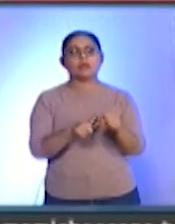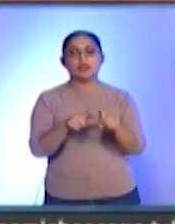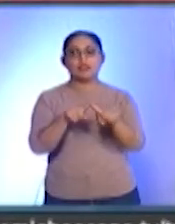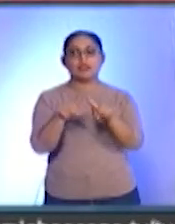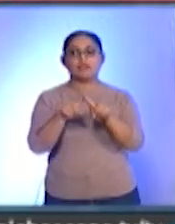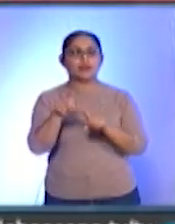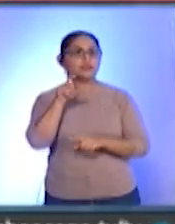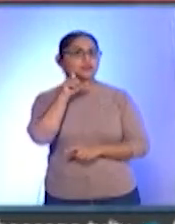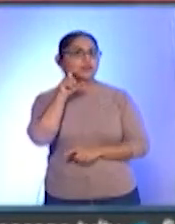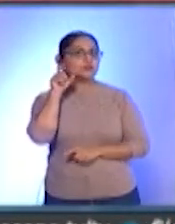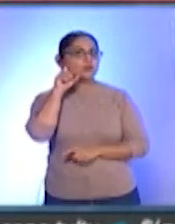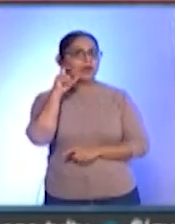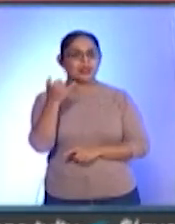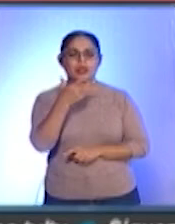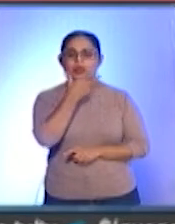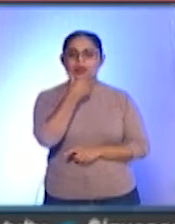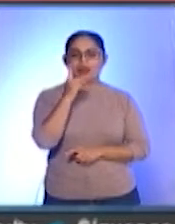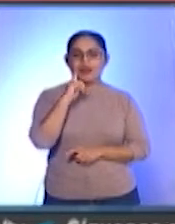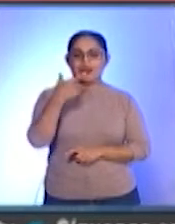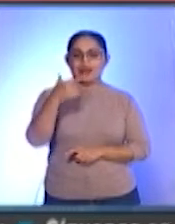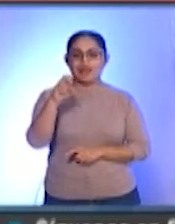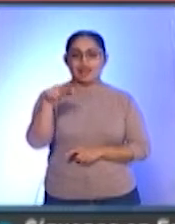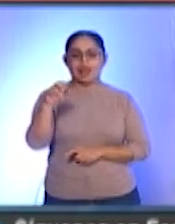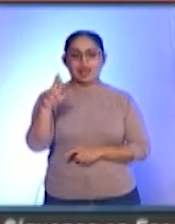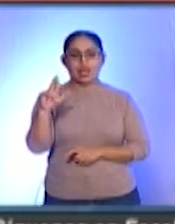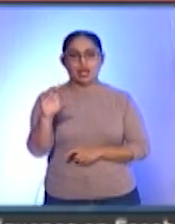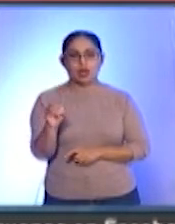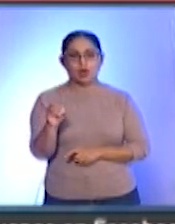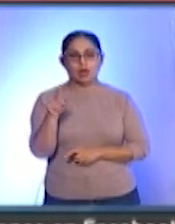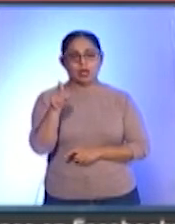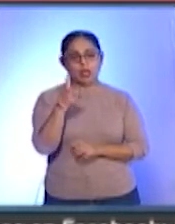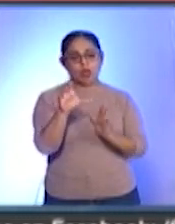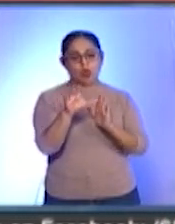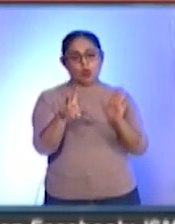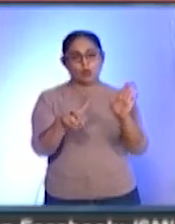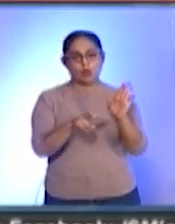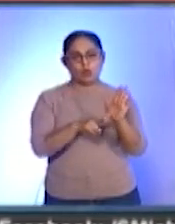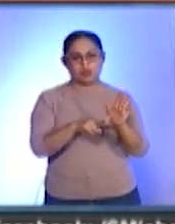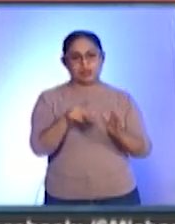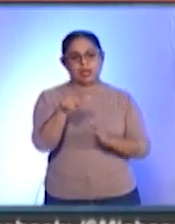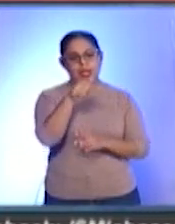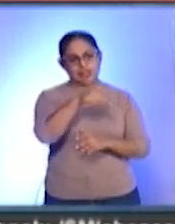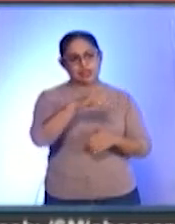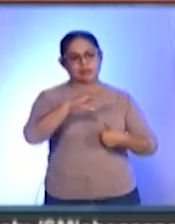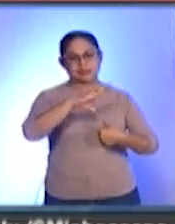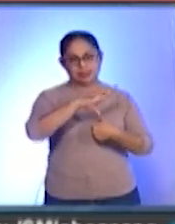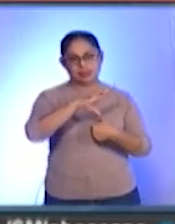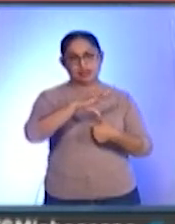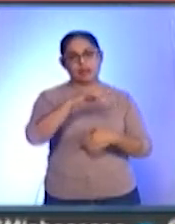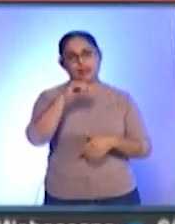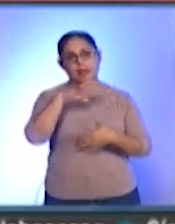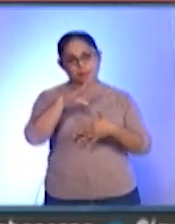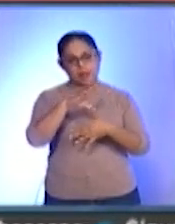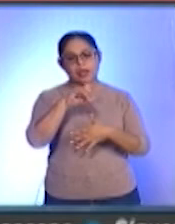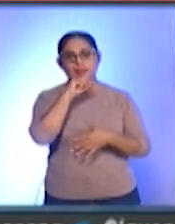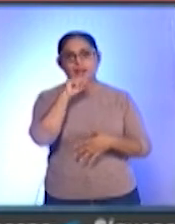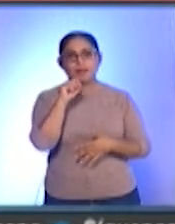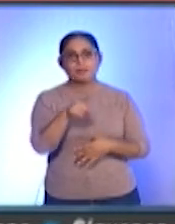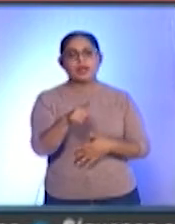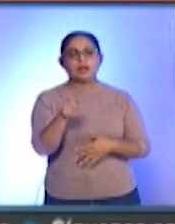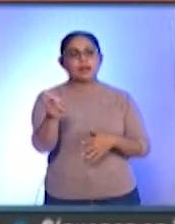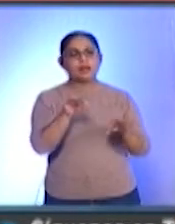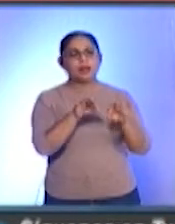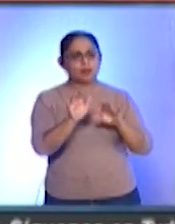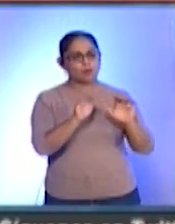sexual y género. Este 2021 convoca a todos los realizadores de Centroamérica, México y el Caribe a inscribir sus